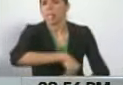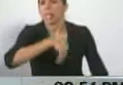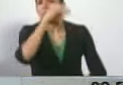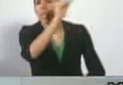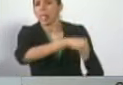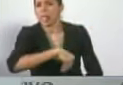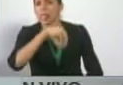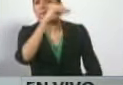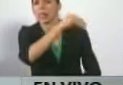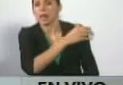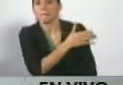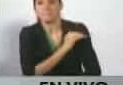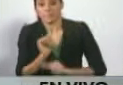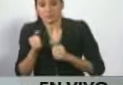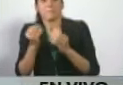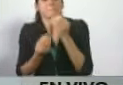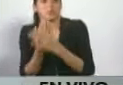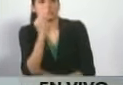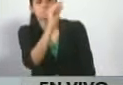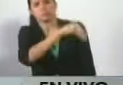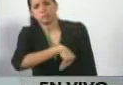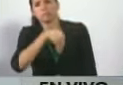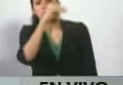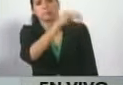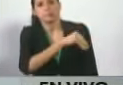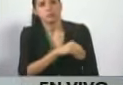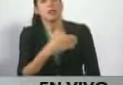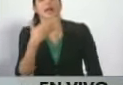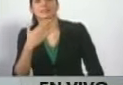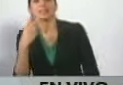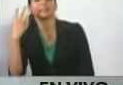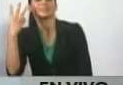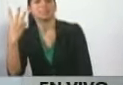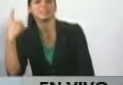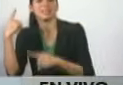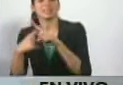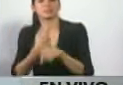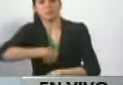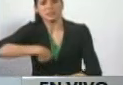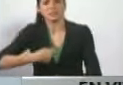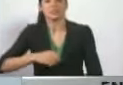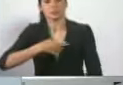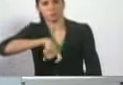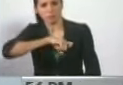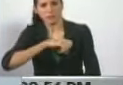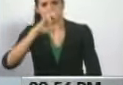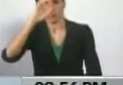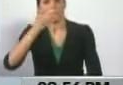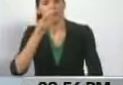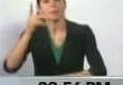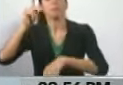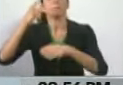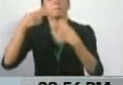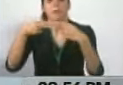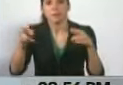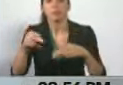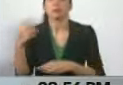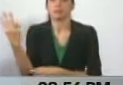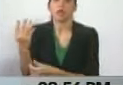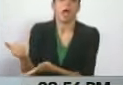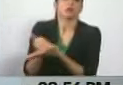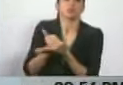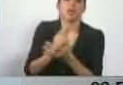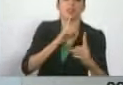concreté con la participación de la UNASUR y de los tres expresidentes de España, República Dominicana y Panamá. En ese marco